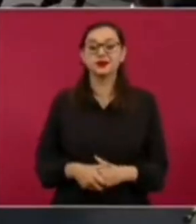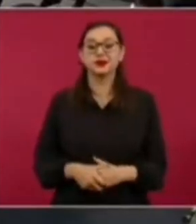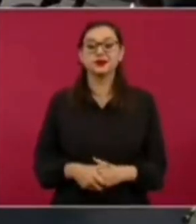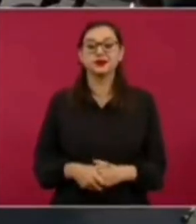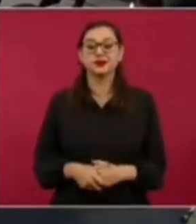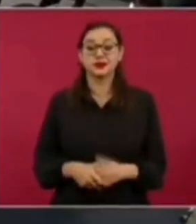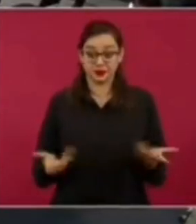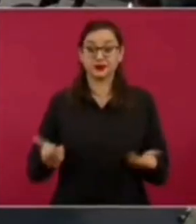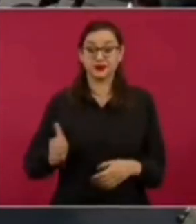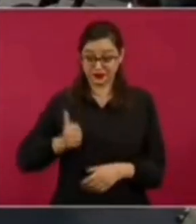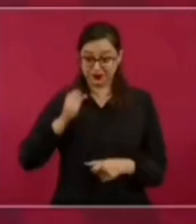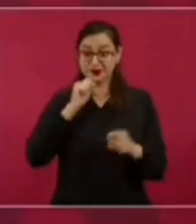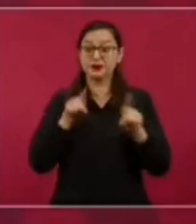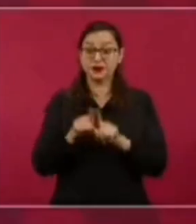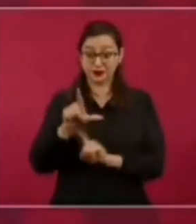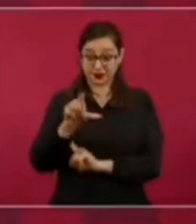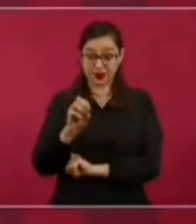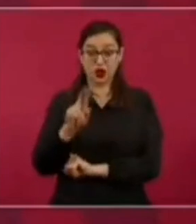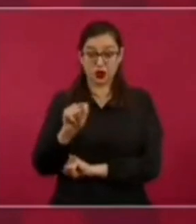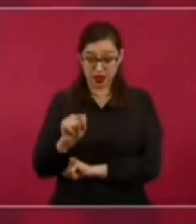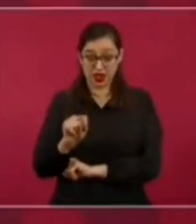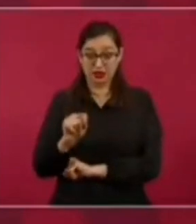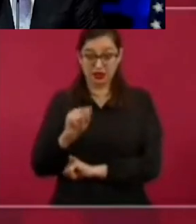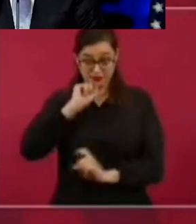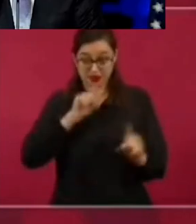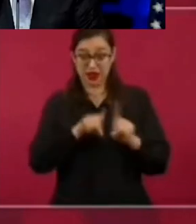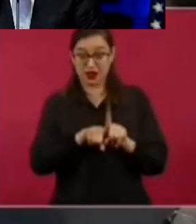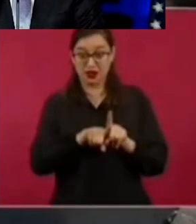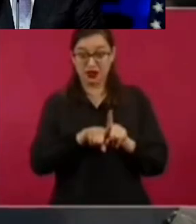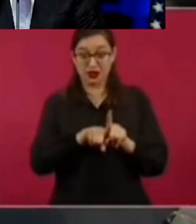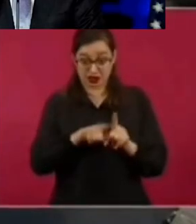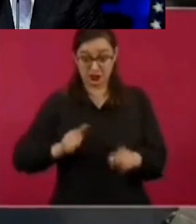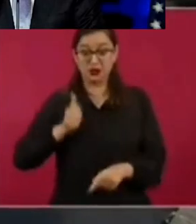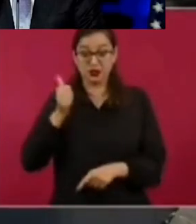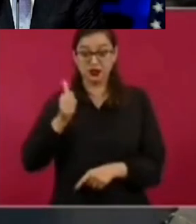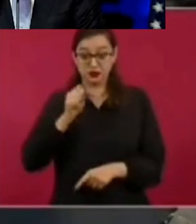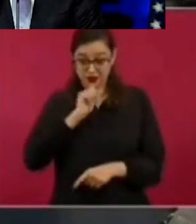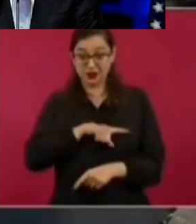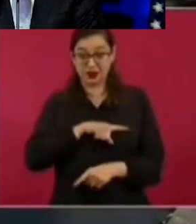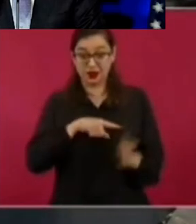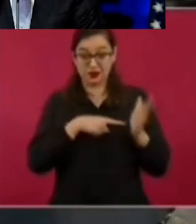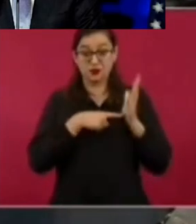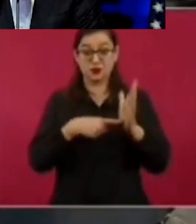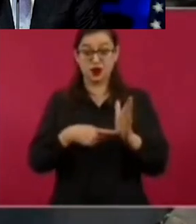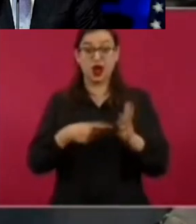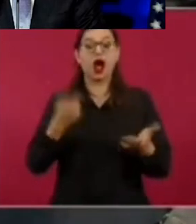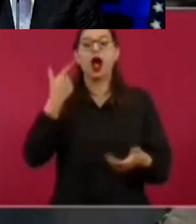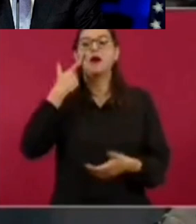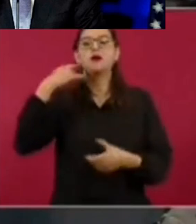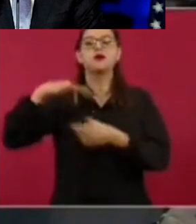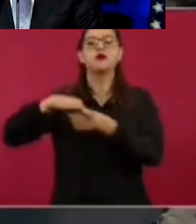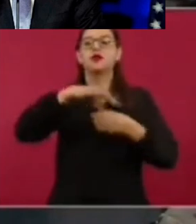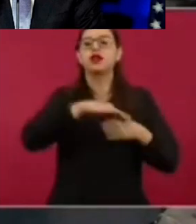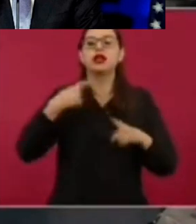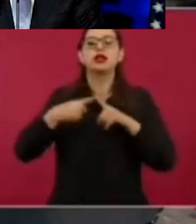Asimismo, el mandatario tabasqueño sostuvo que Estados Unidos no está fortaleciendo a la sociedad civil y no está